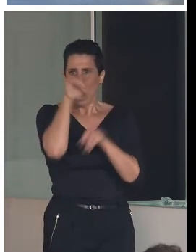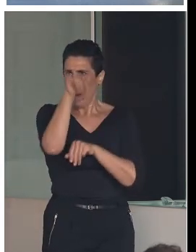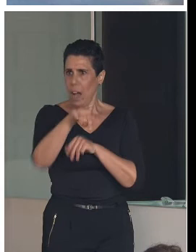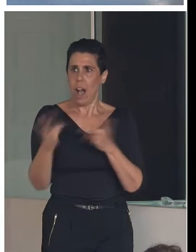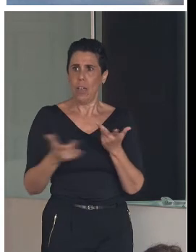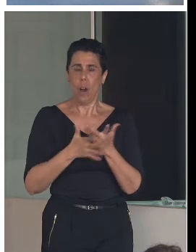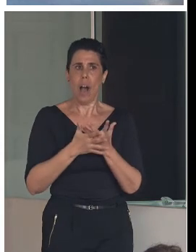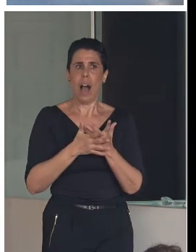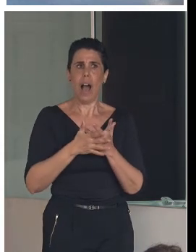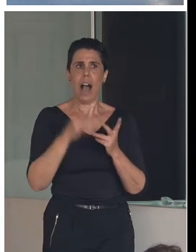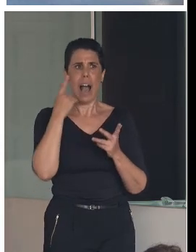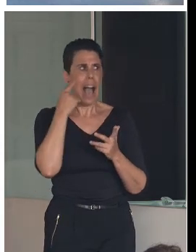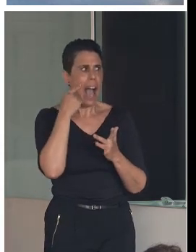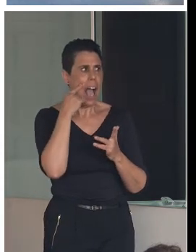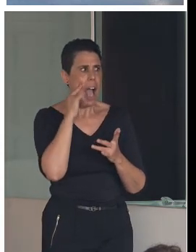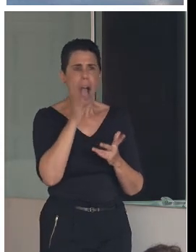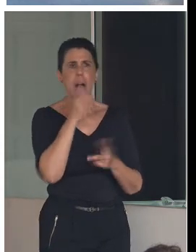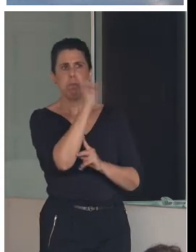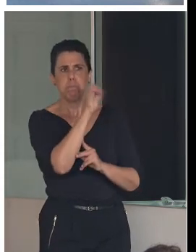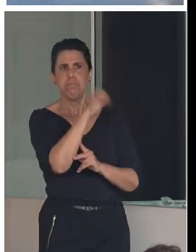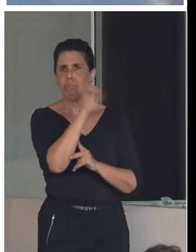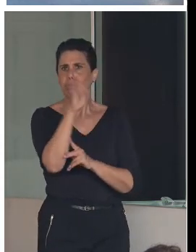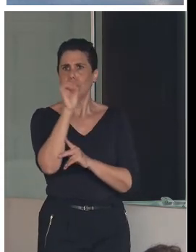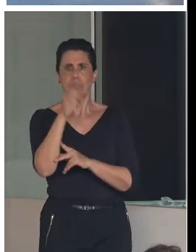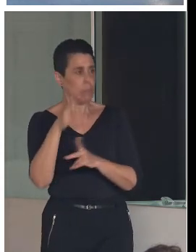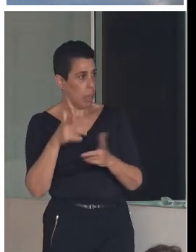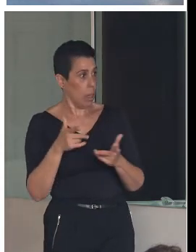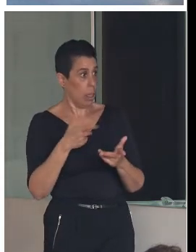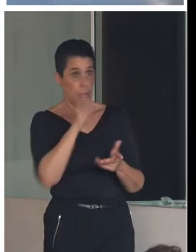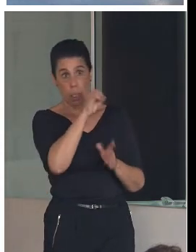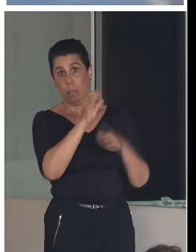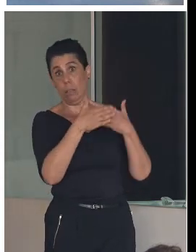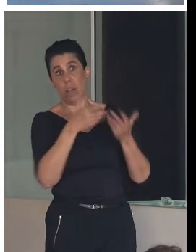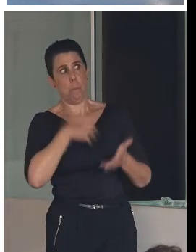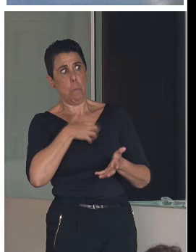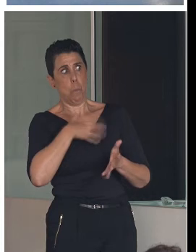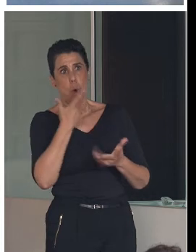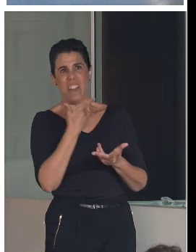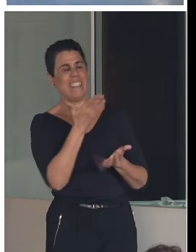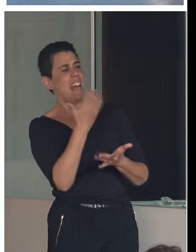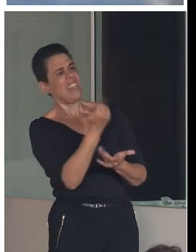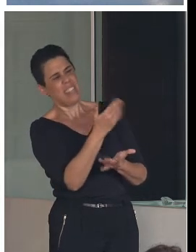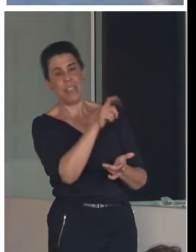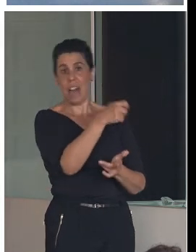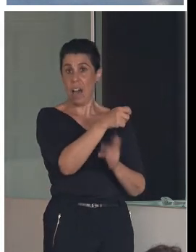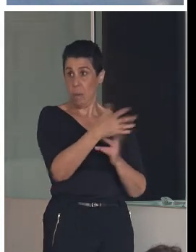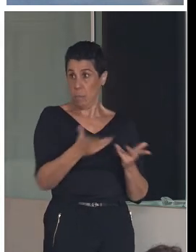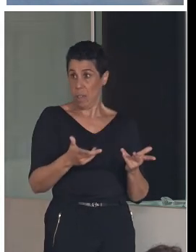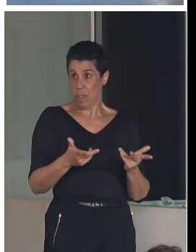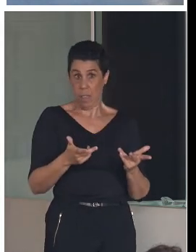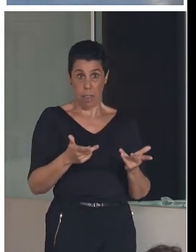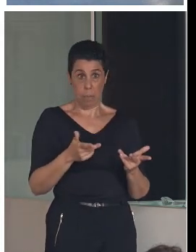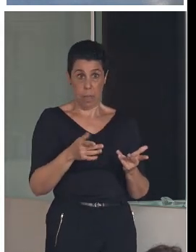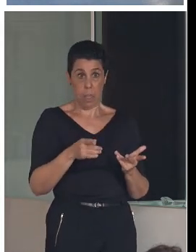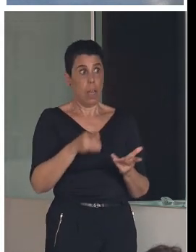casa por casa buscando la llave, molestando a la gente, porque si a ti no te molestan en tu casa, o sea, a cualquiera que se le ocurra,